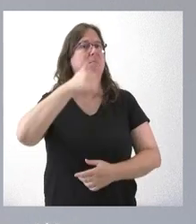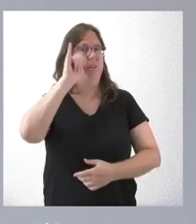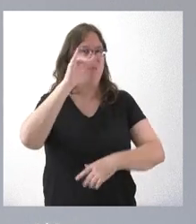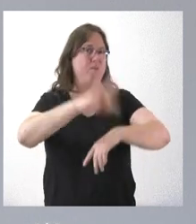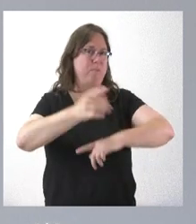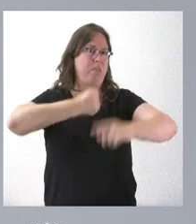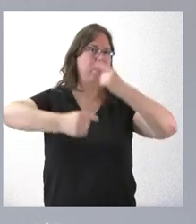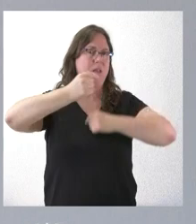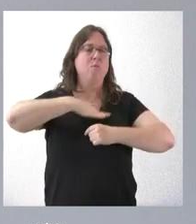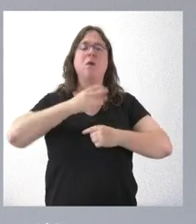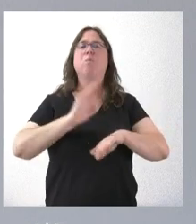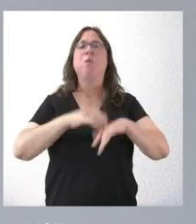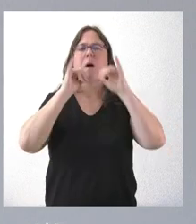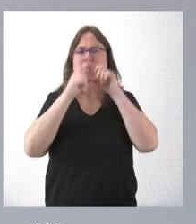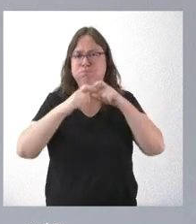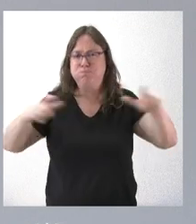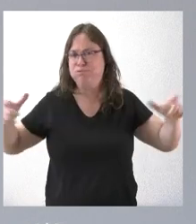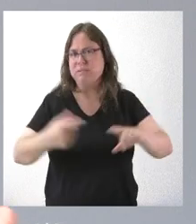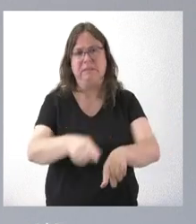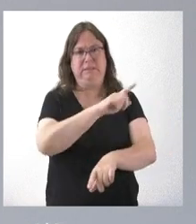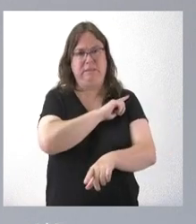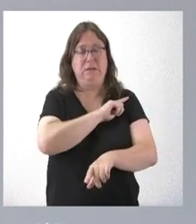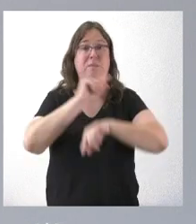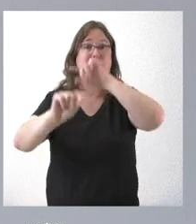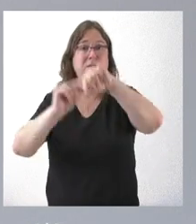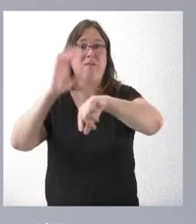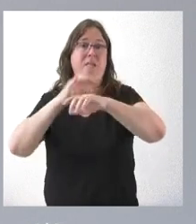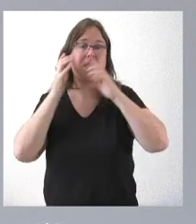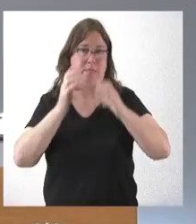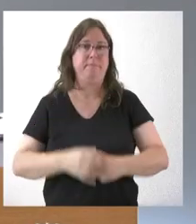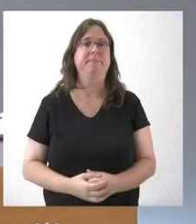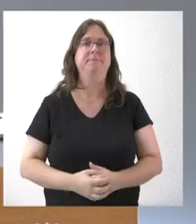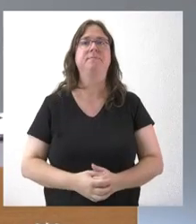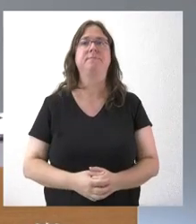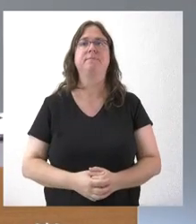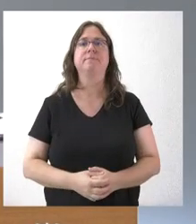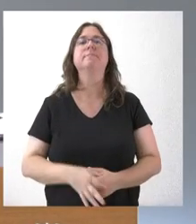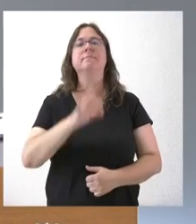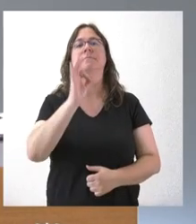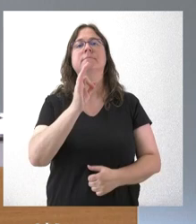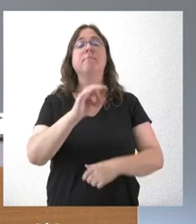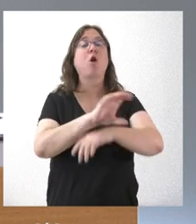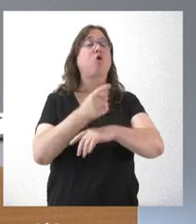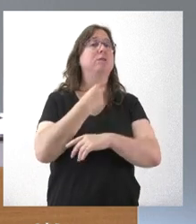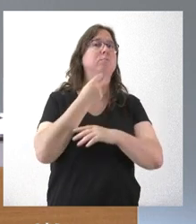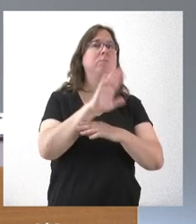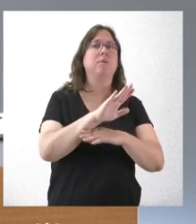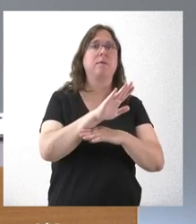transmisión de enfermedades al ganado del que tiene tanta importancia, Castilla y León. Sí, al consejero Portable.